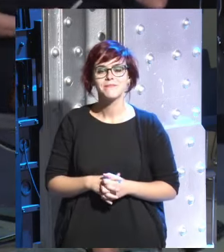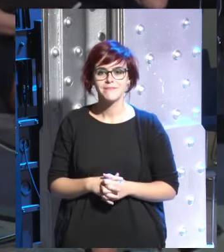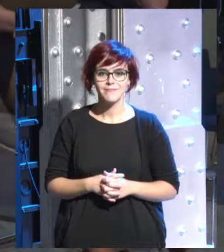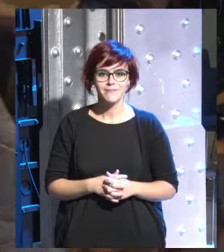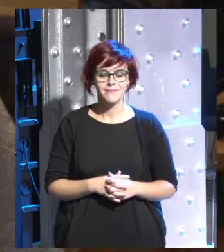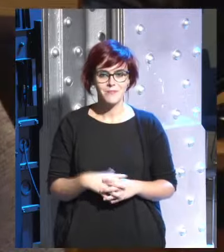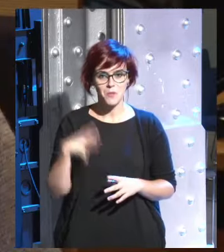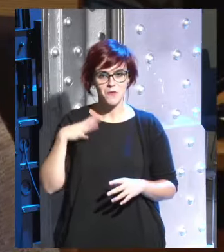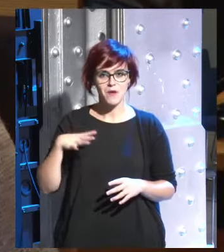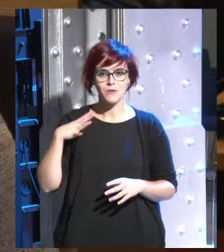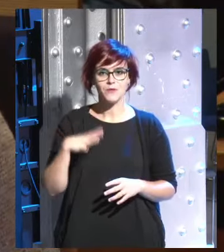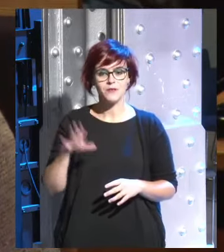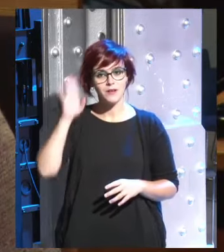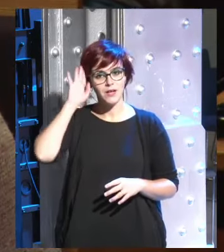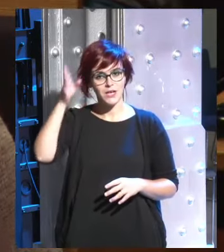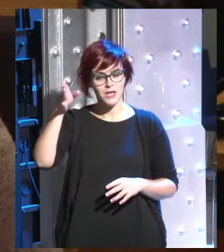a los martianos Andrea por favor